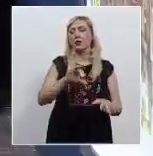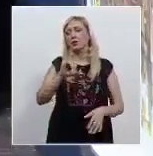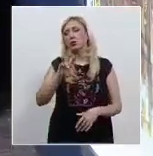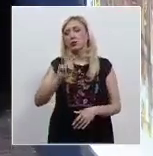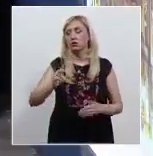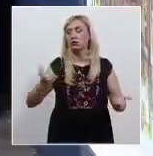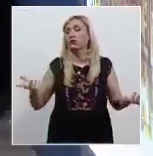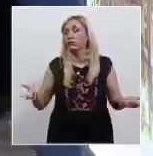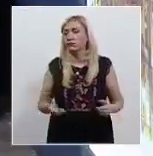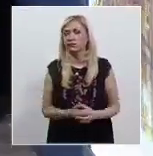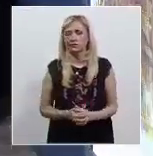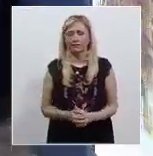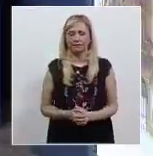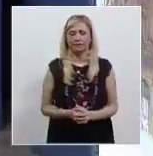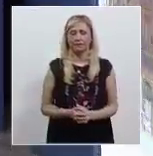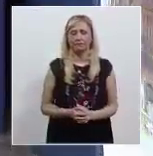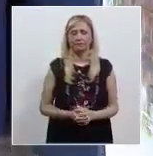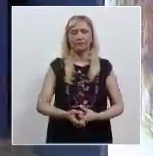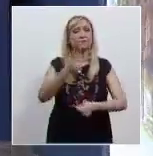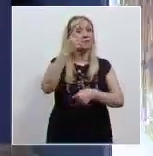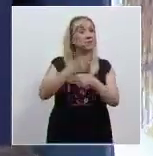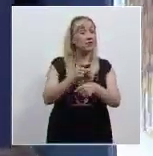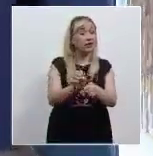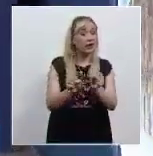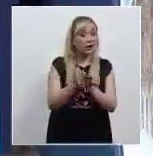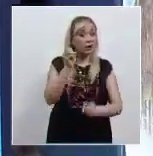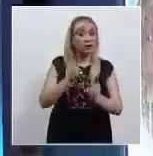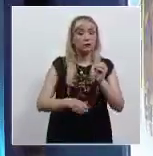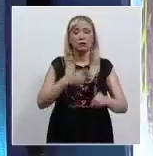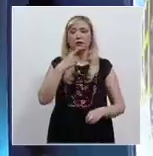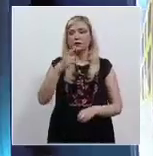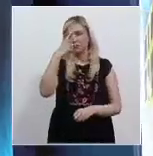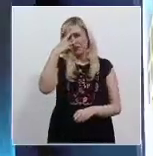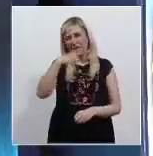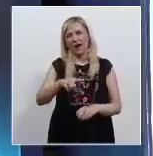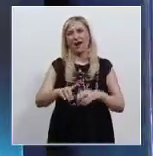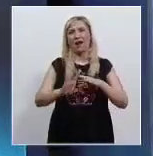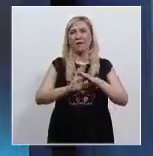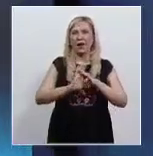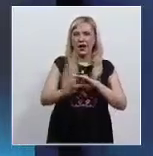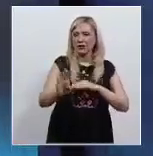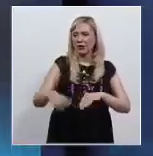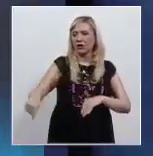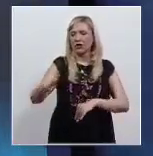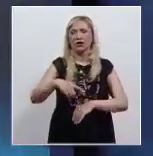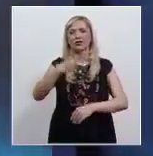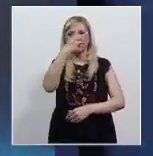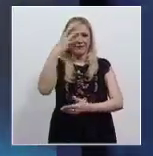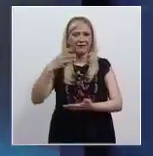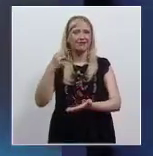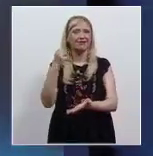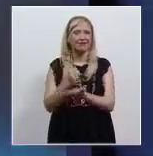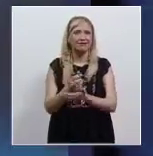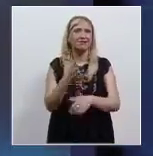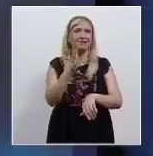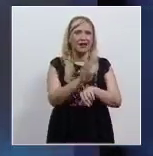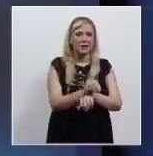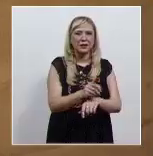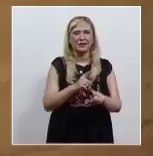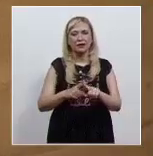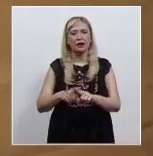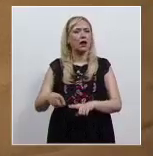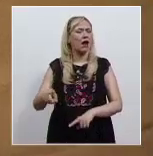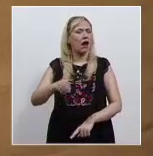La primera sala de la Corte estableció que en todo procedimiento migratorio, el afectado tiene derecho a una defensa adecuada.